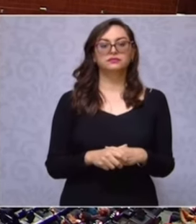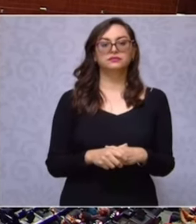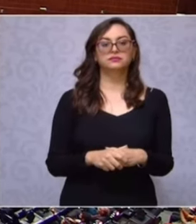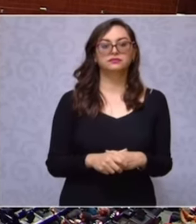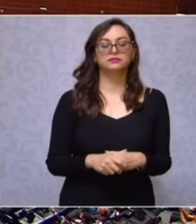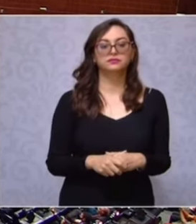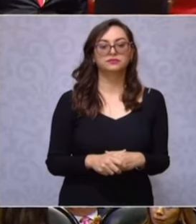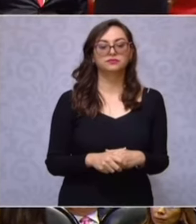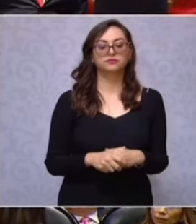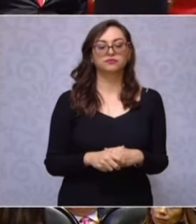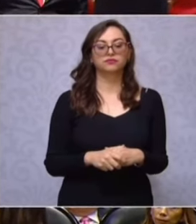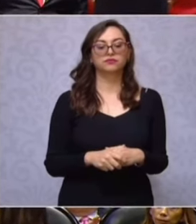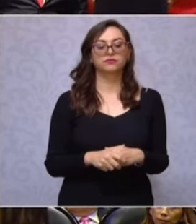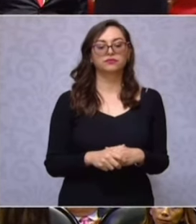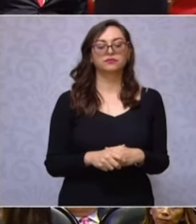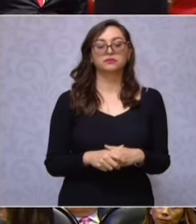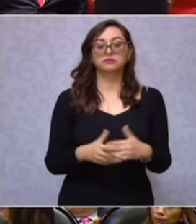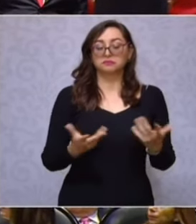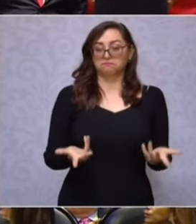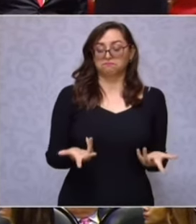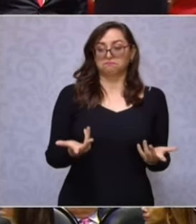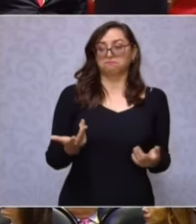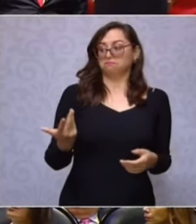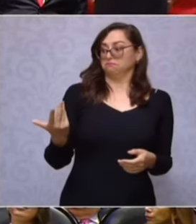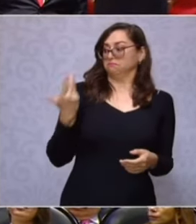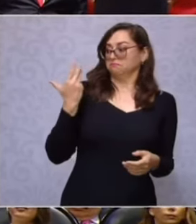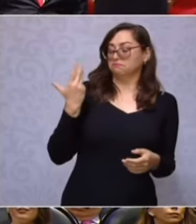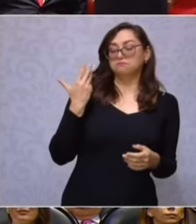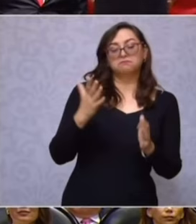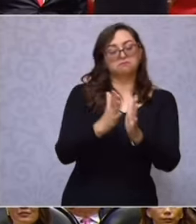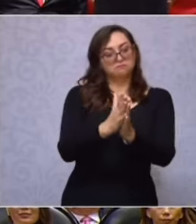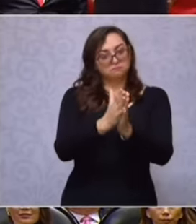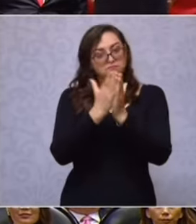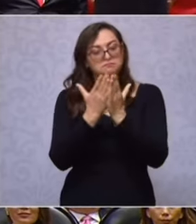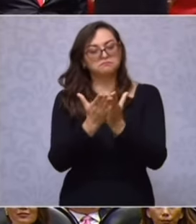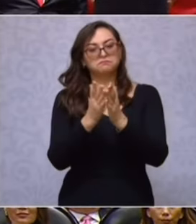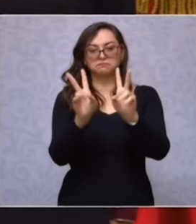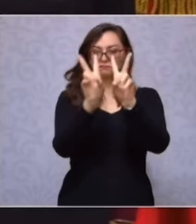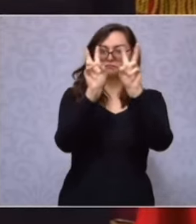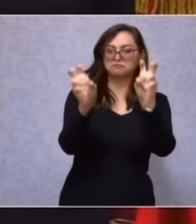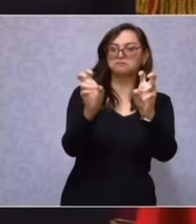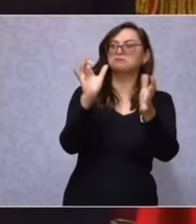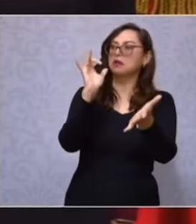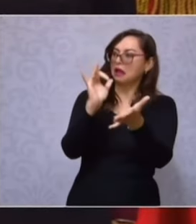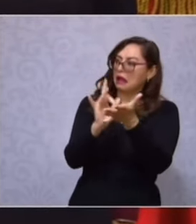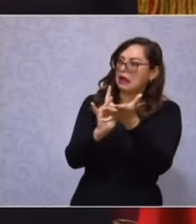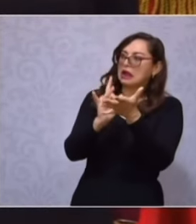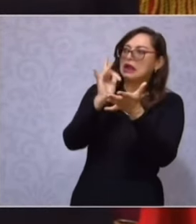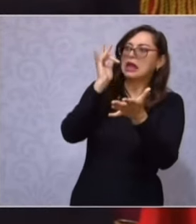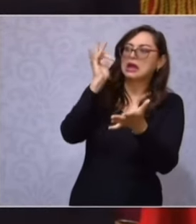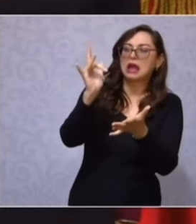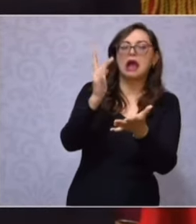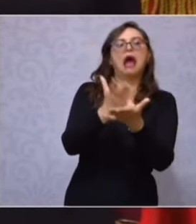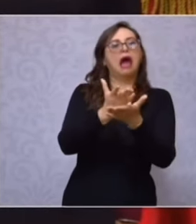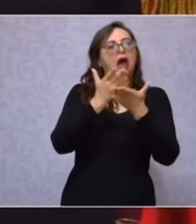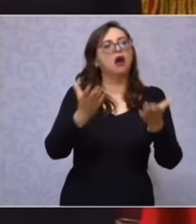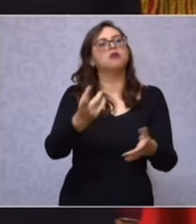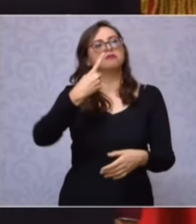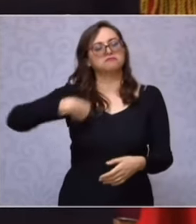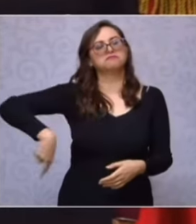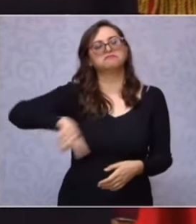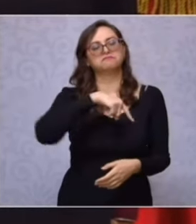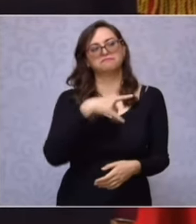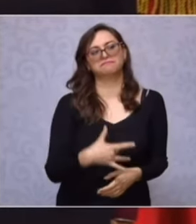Su último libro lo titula Gracias y hoy le devolvemos el